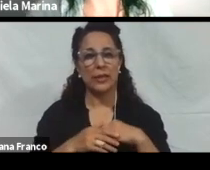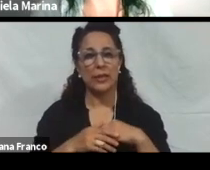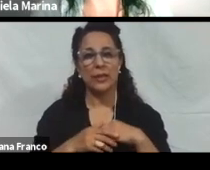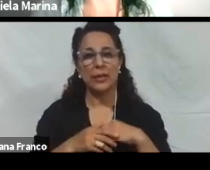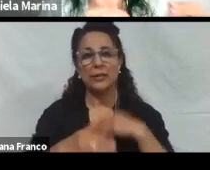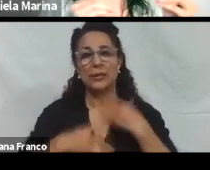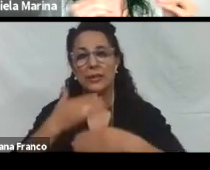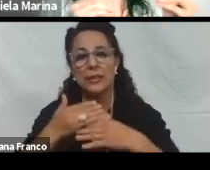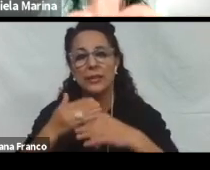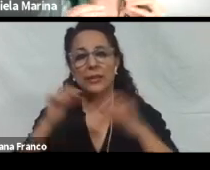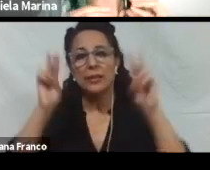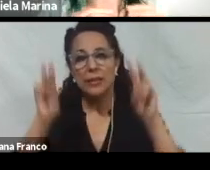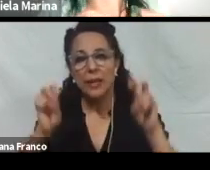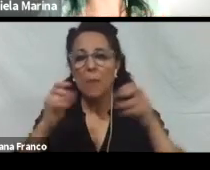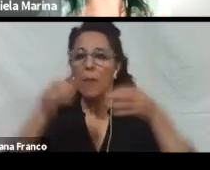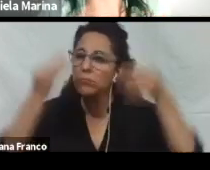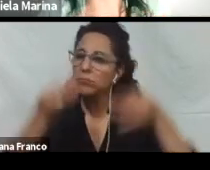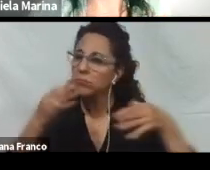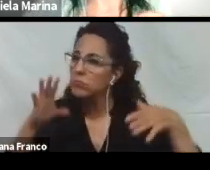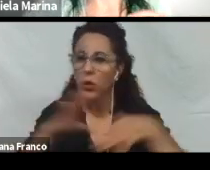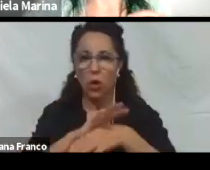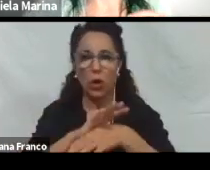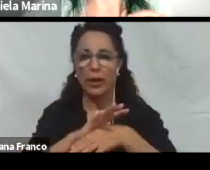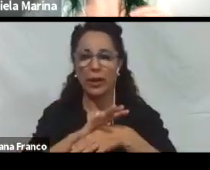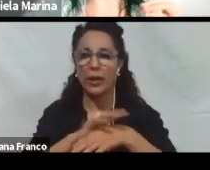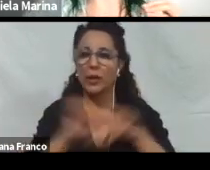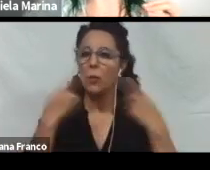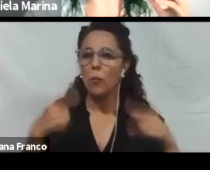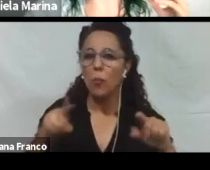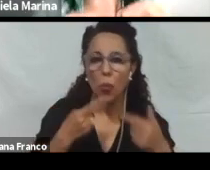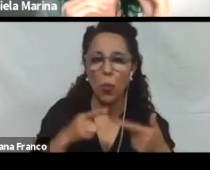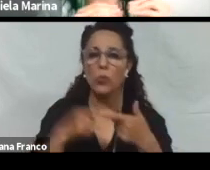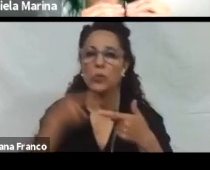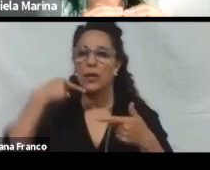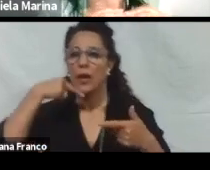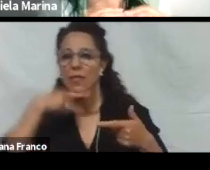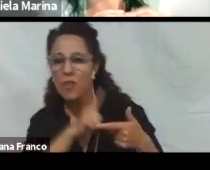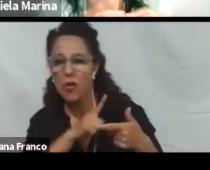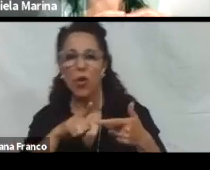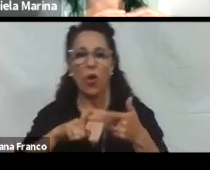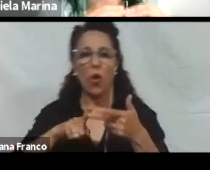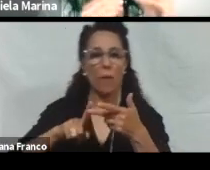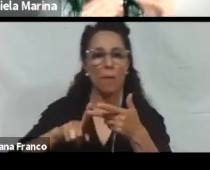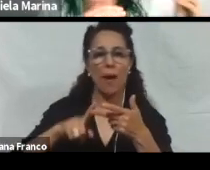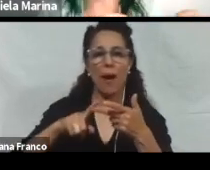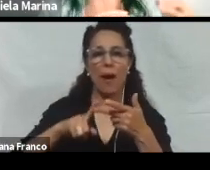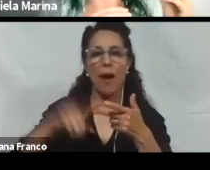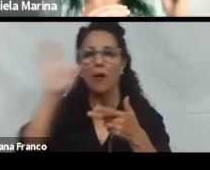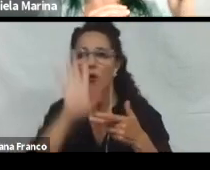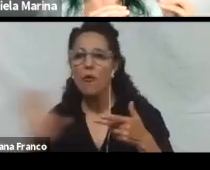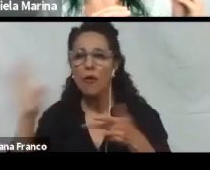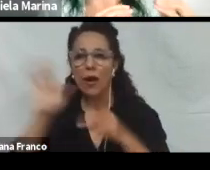como por ejemplo música, idiomas o geografía. Esto también es una pauta que está directamente